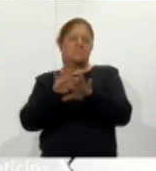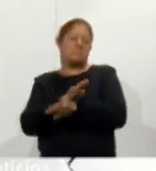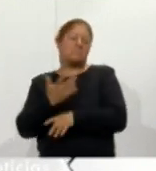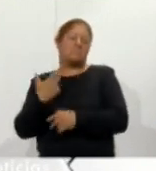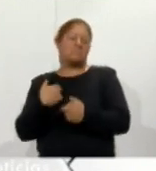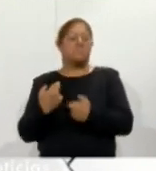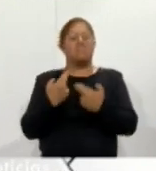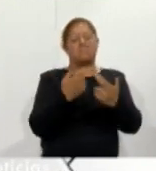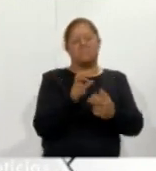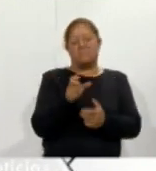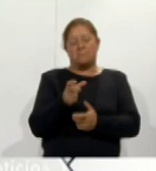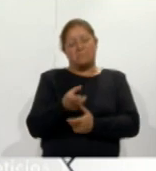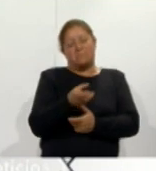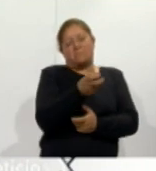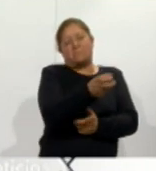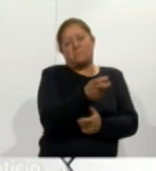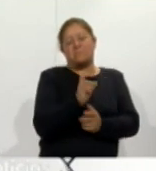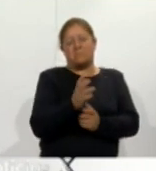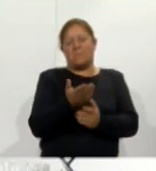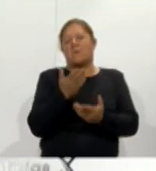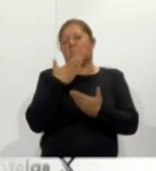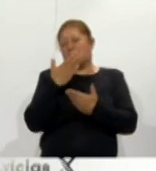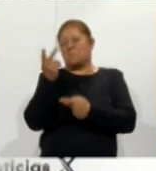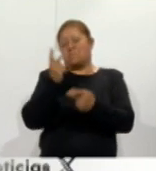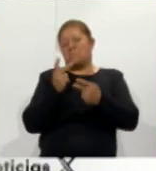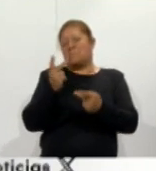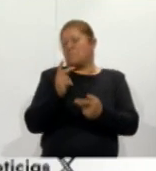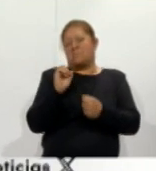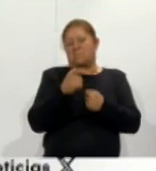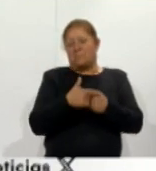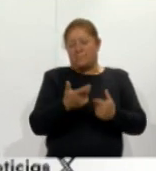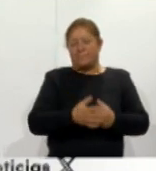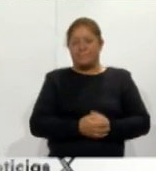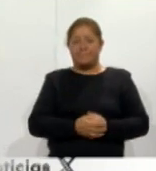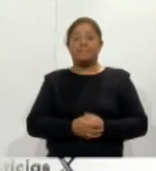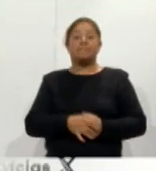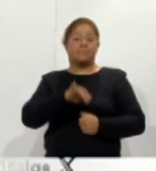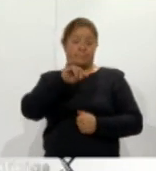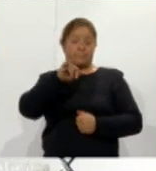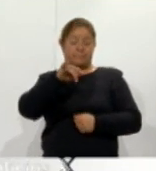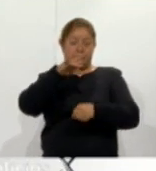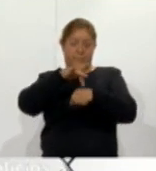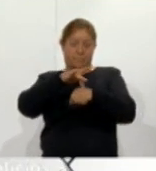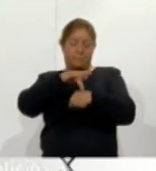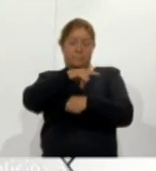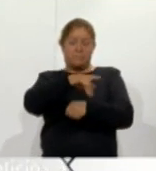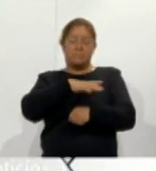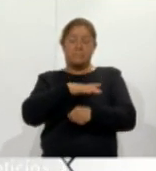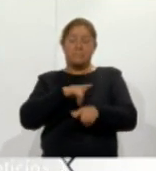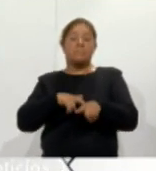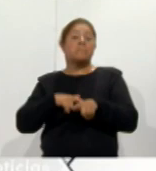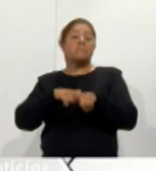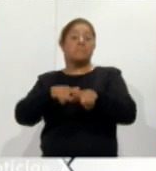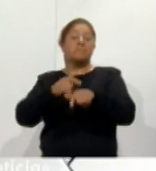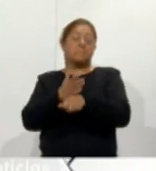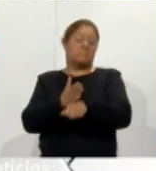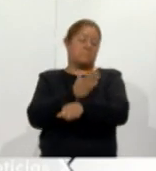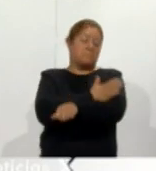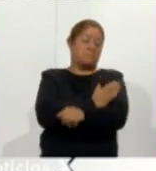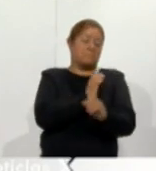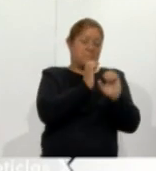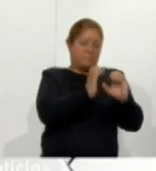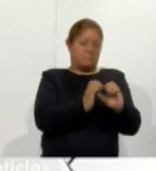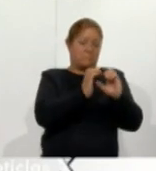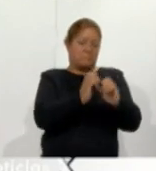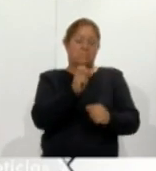bienvenida lo único que hemos tocado el tema es en cuestión de seguir con la prevención y con estas medidas que